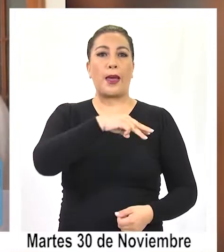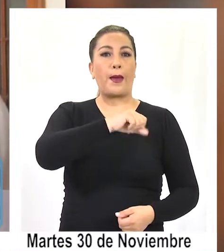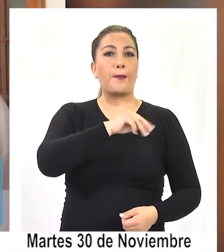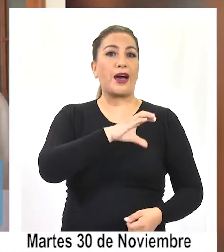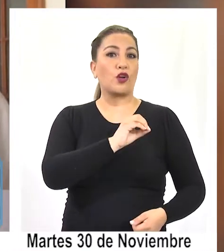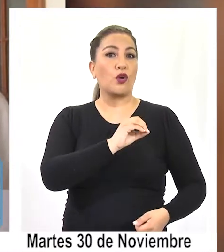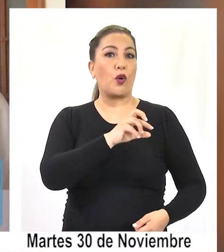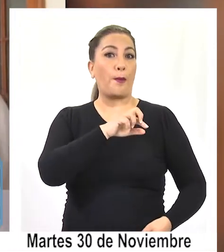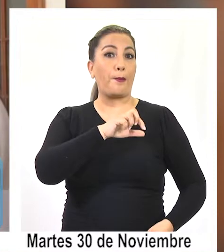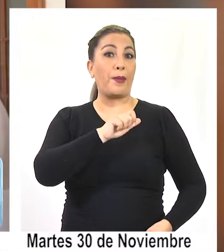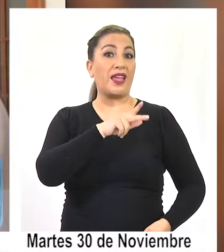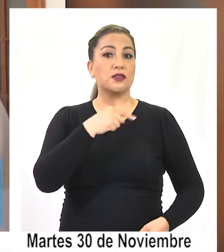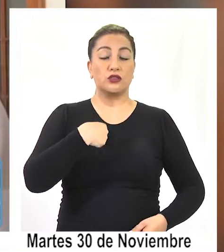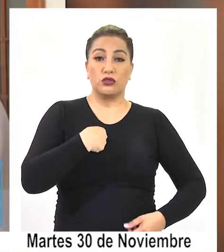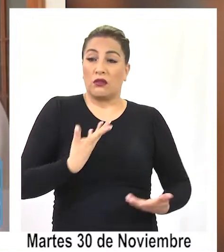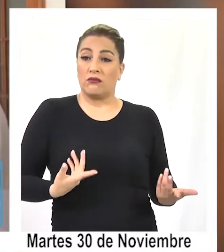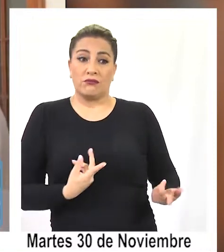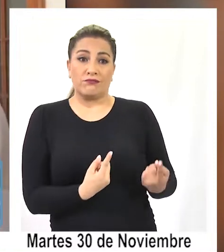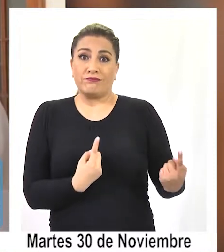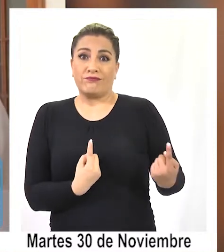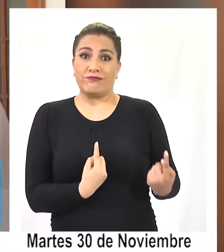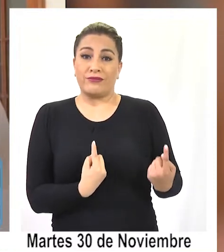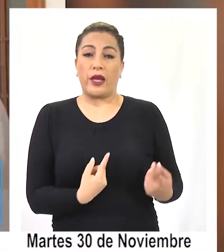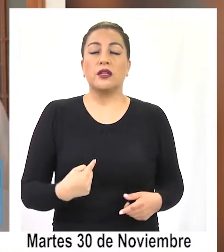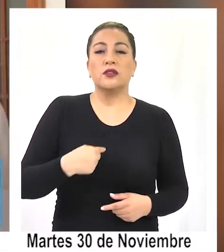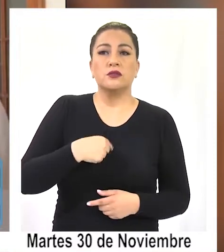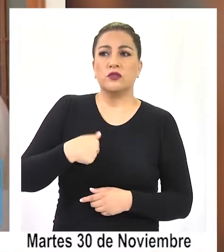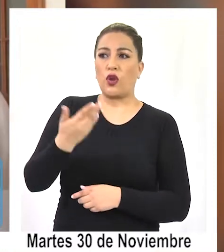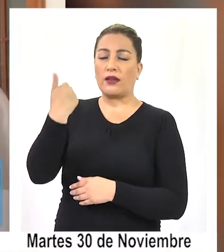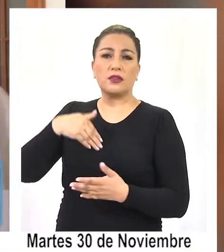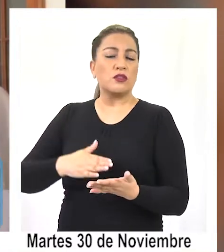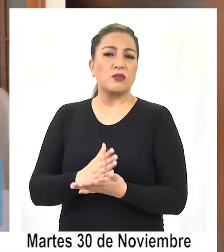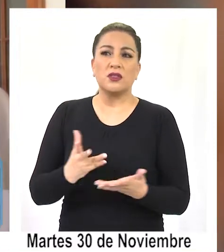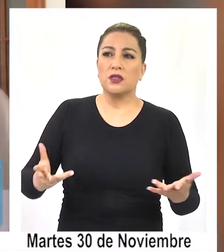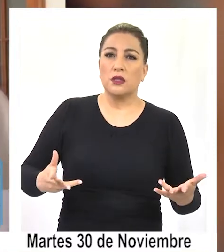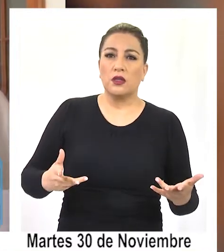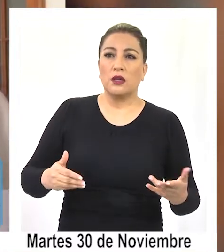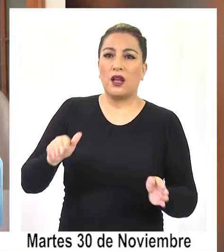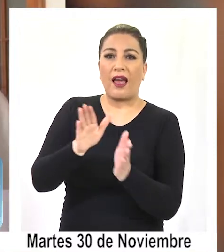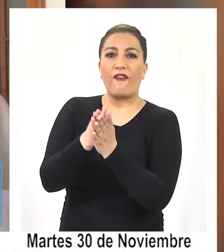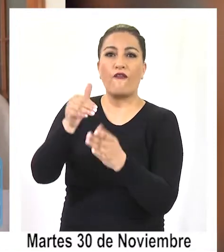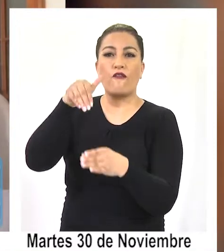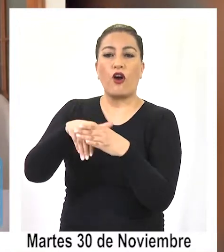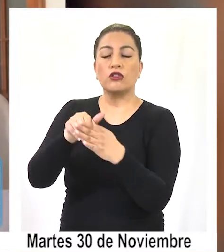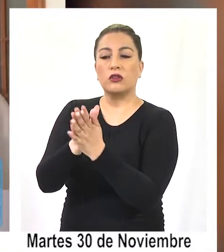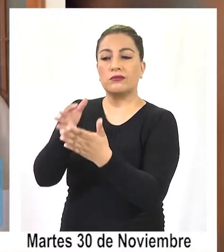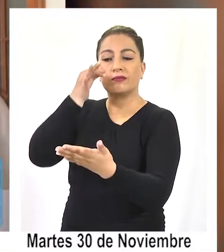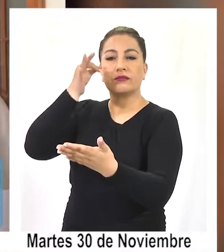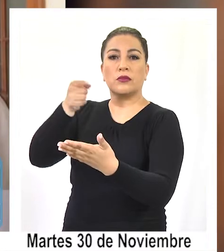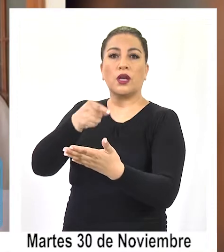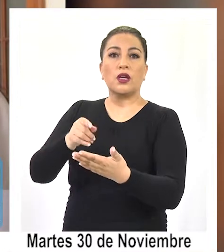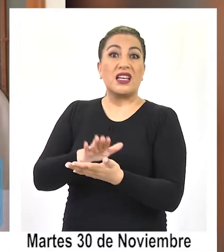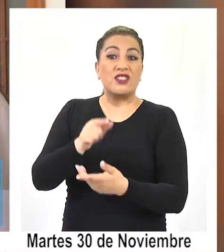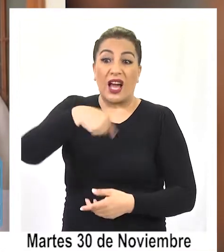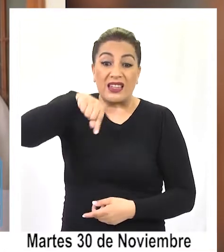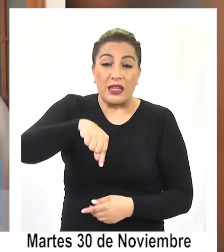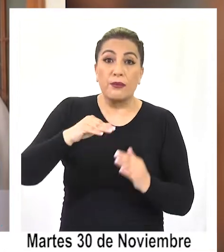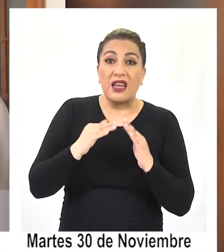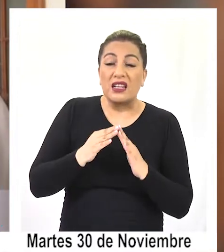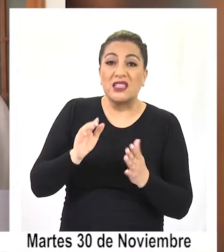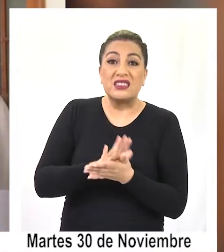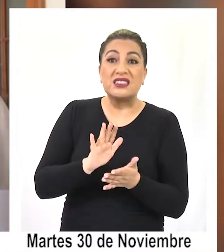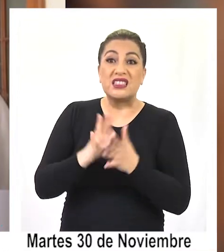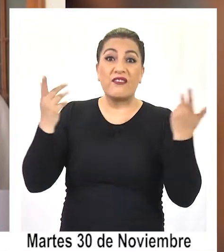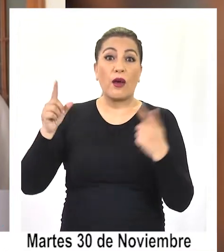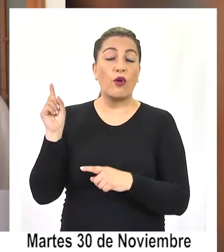y quien les habla, y la verdad es que cuando empezamos a ver los resultados electorales, por eso no celebramos hasta el